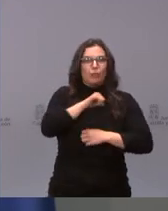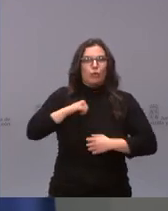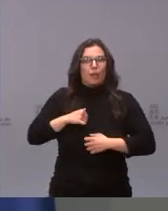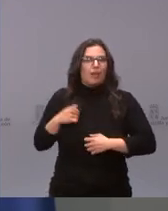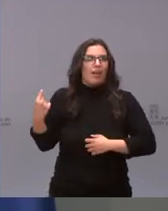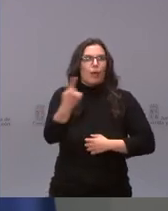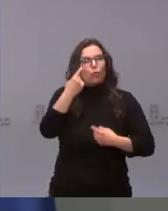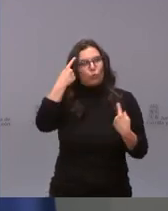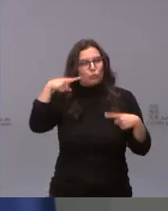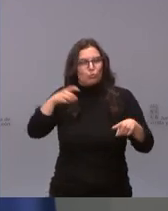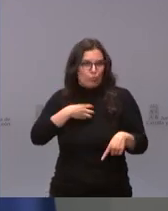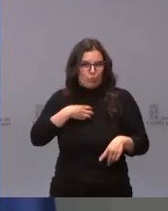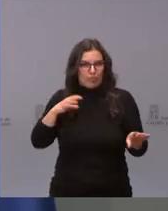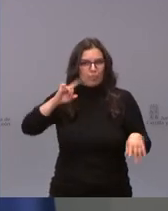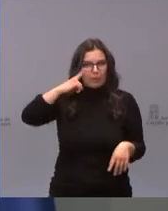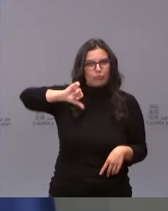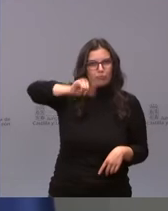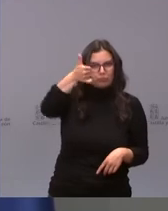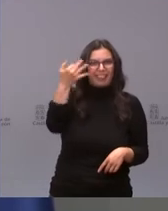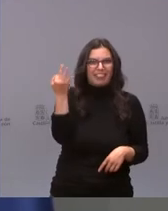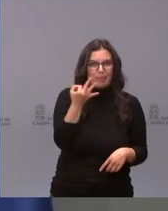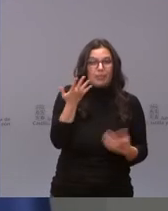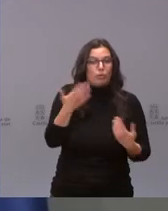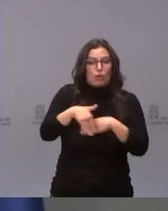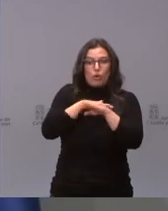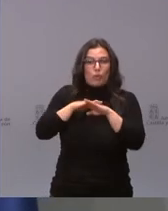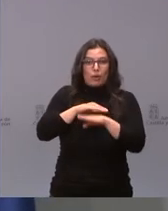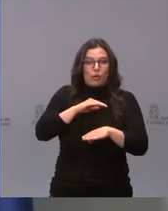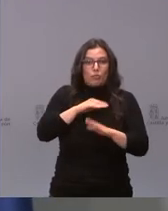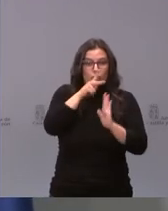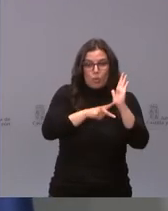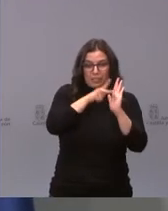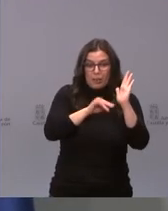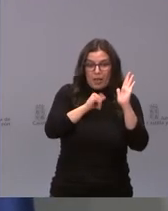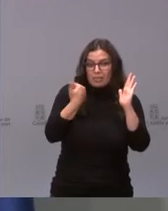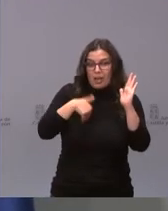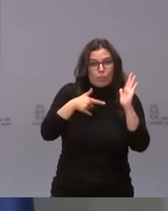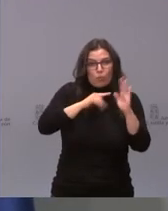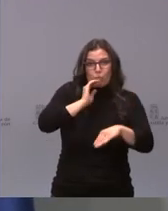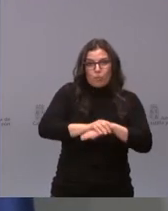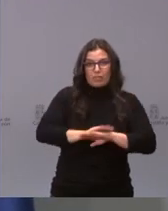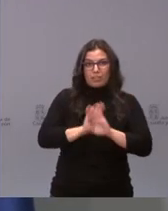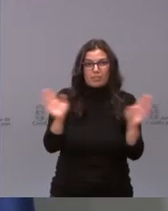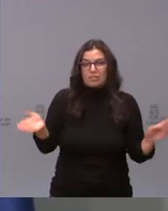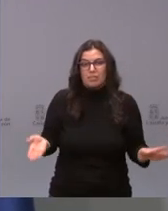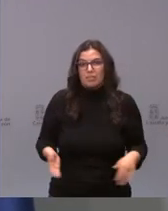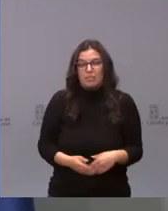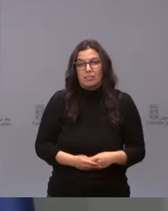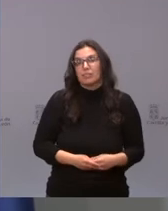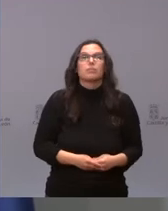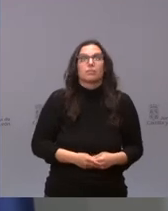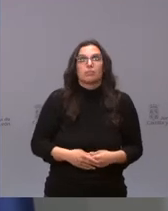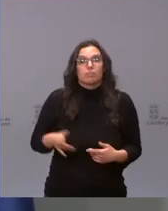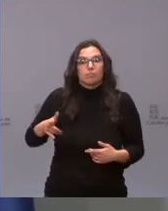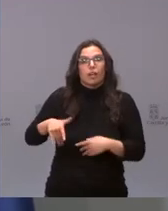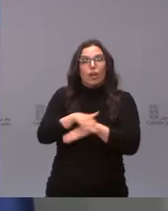lo que tiene que hacer es cumplir y hacer cumplir la norma, que para eso están los gobiernos. Los ejecutivos, el poder